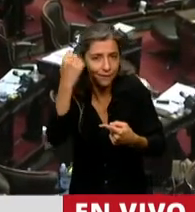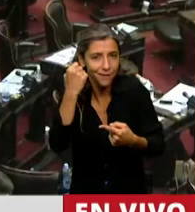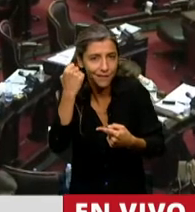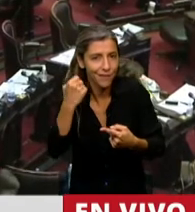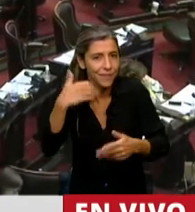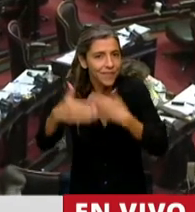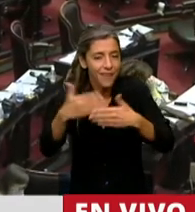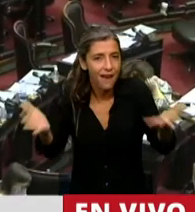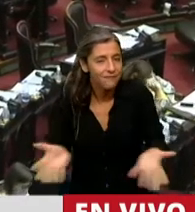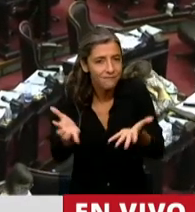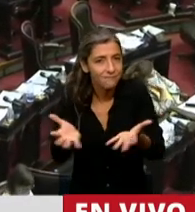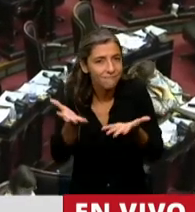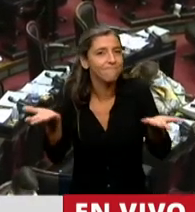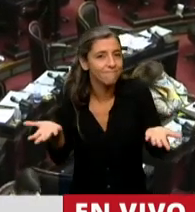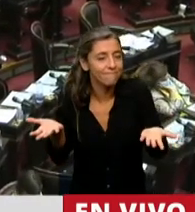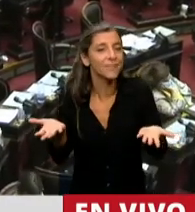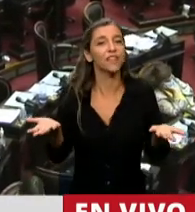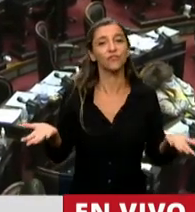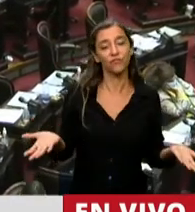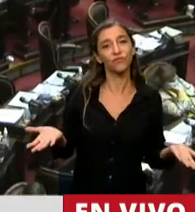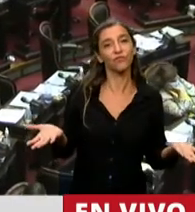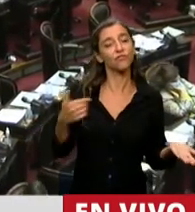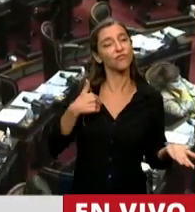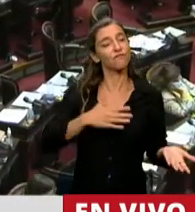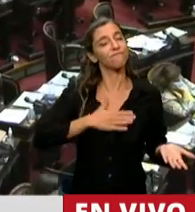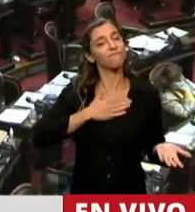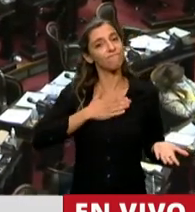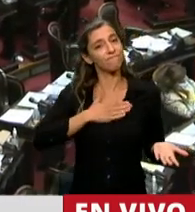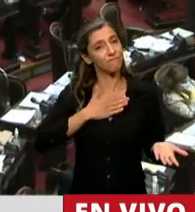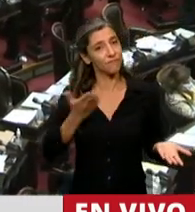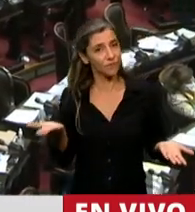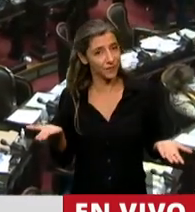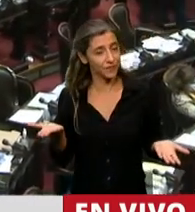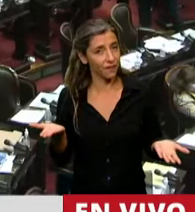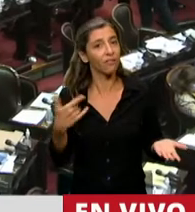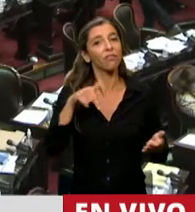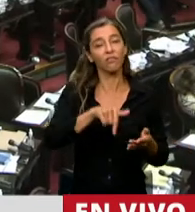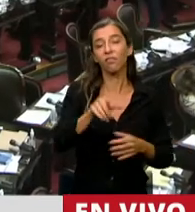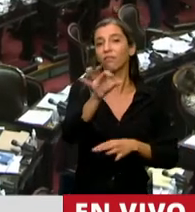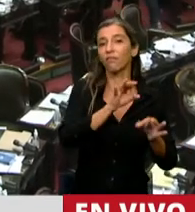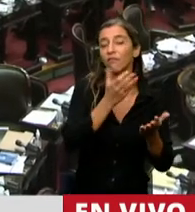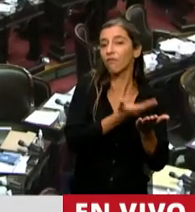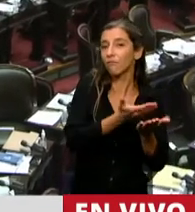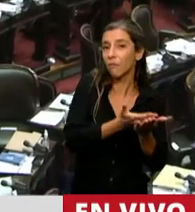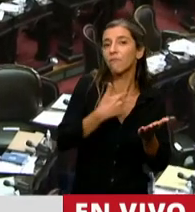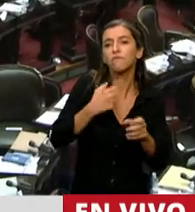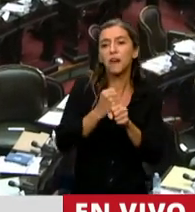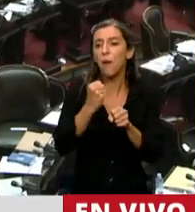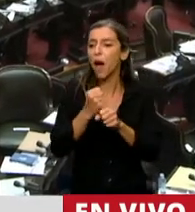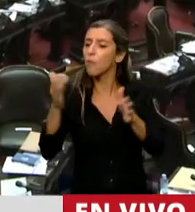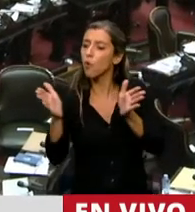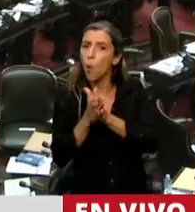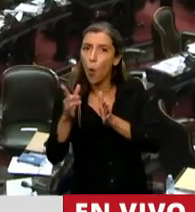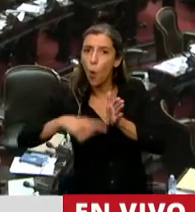celebro, señor Presidente, que se haya logrado, que se haya logrado trabajar en conjunto